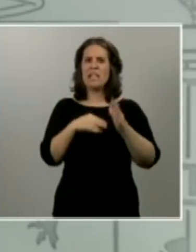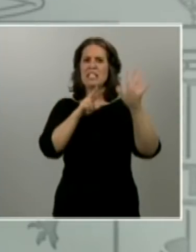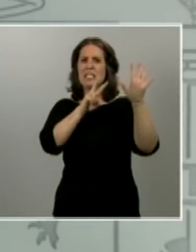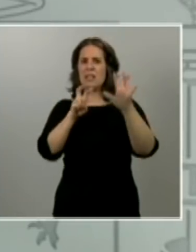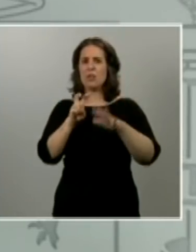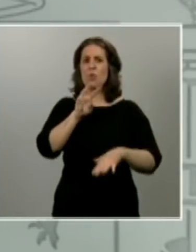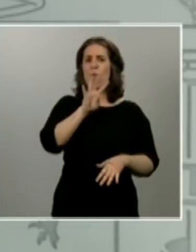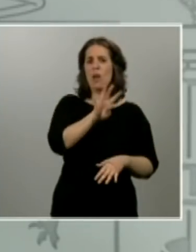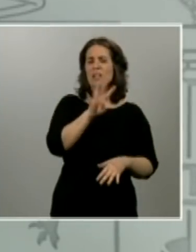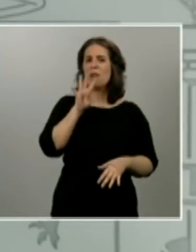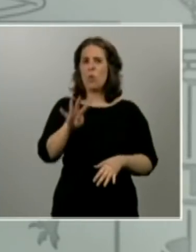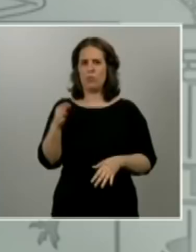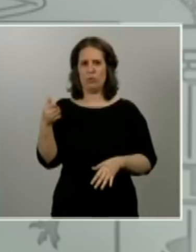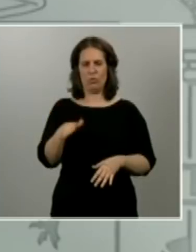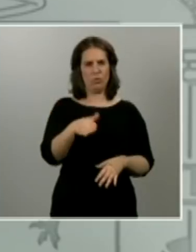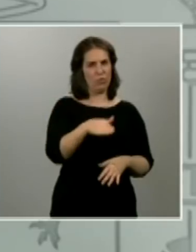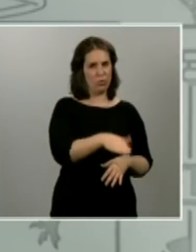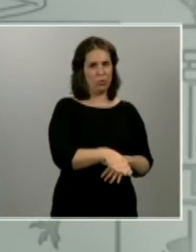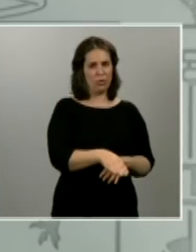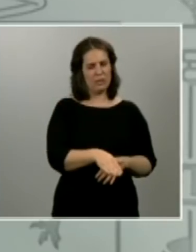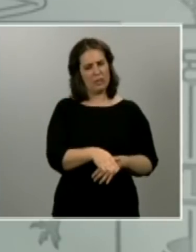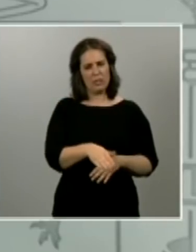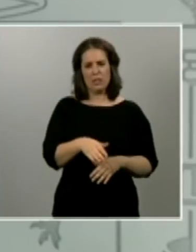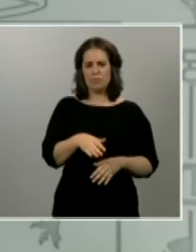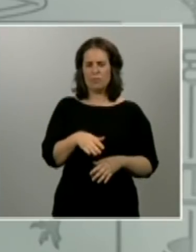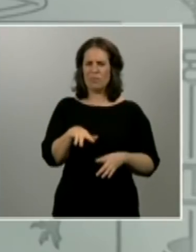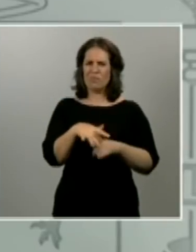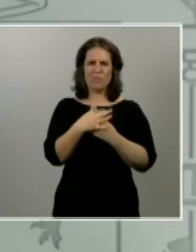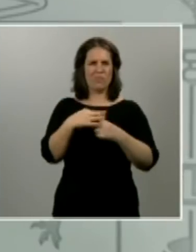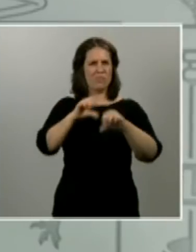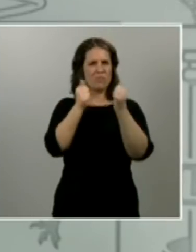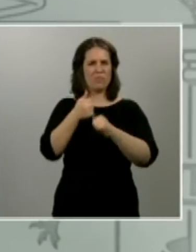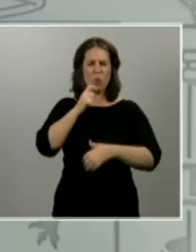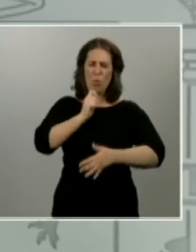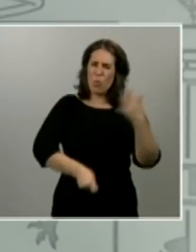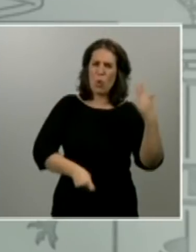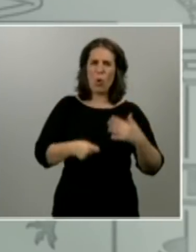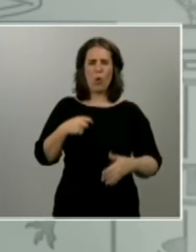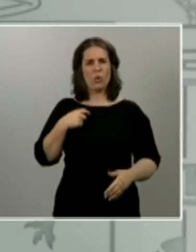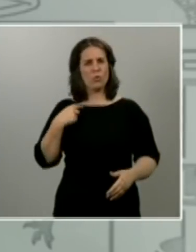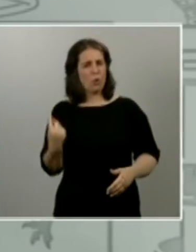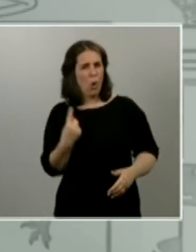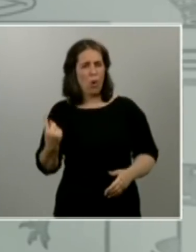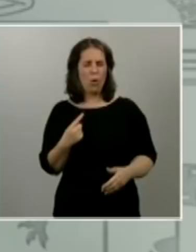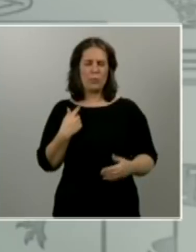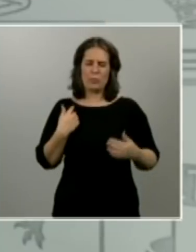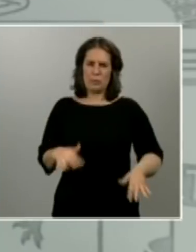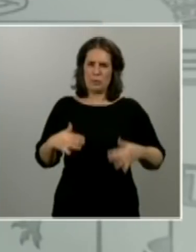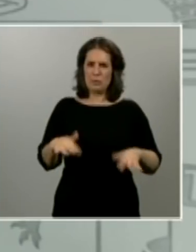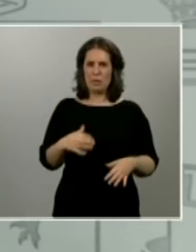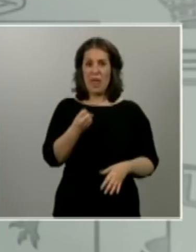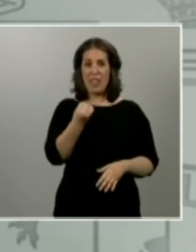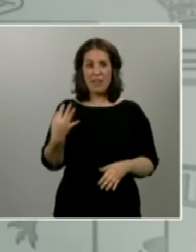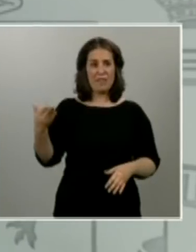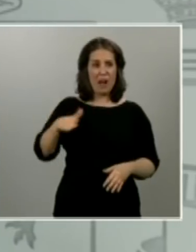arrebatadas, a menudo de manera cruel, en completa soledad. Las cifras diarias de fallecidos nos conmueven y